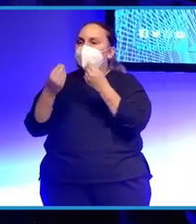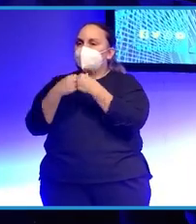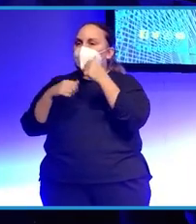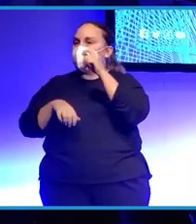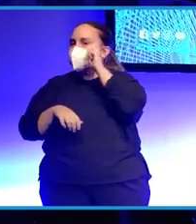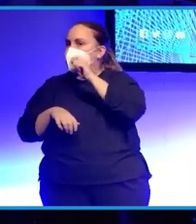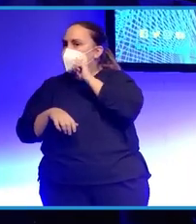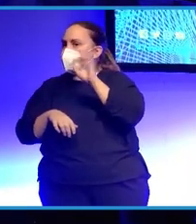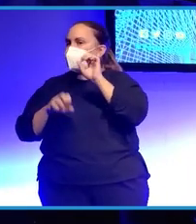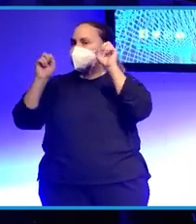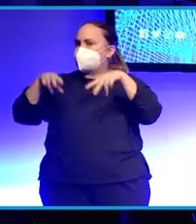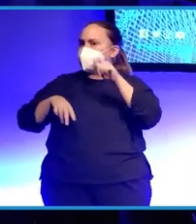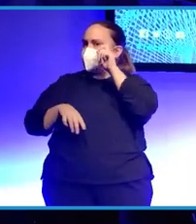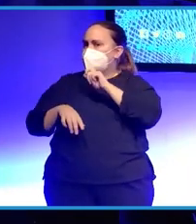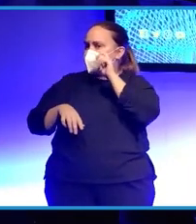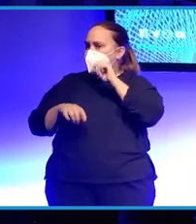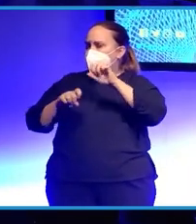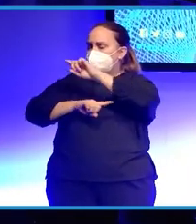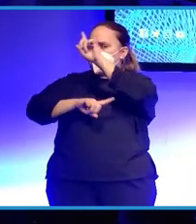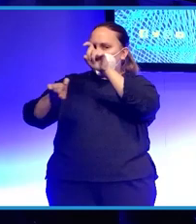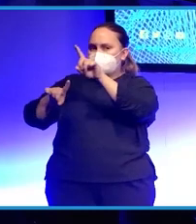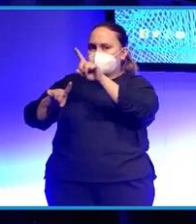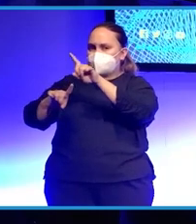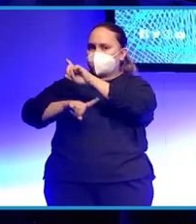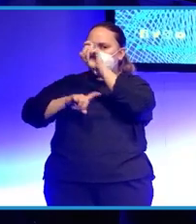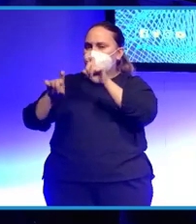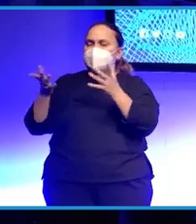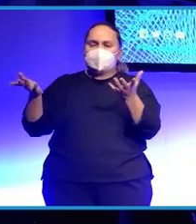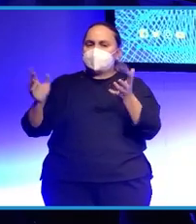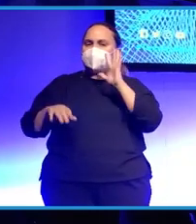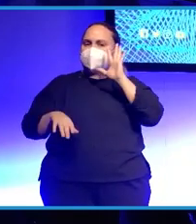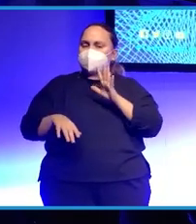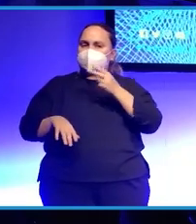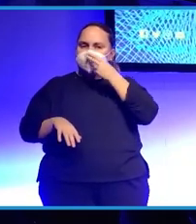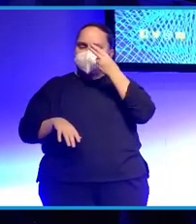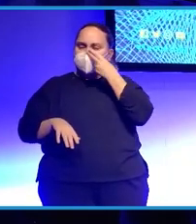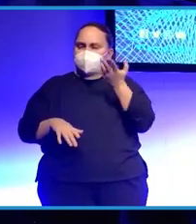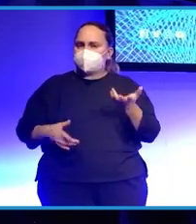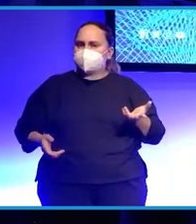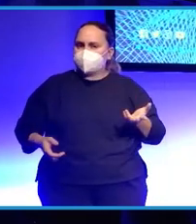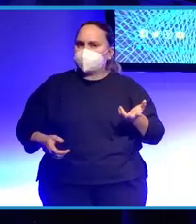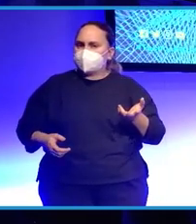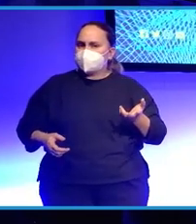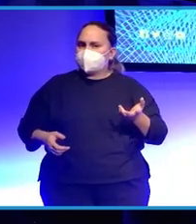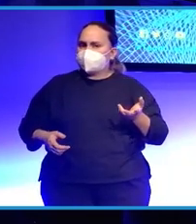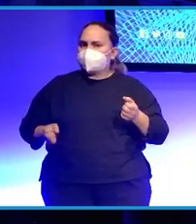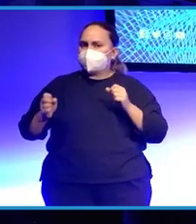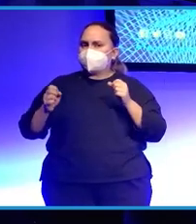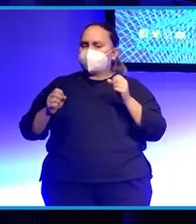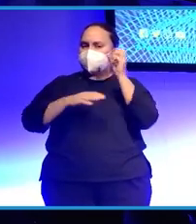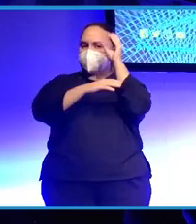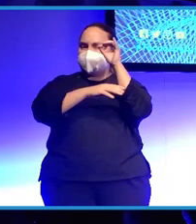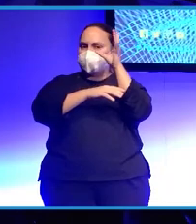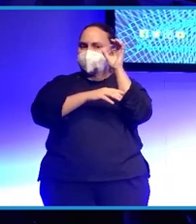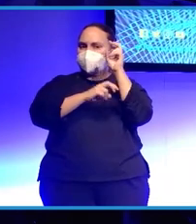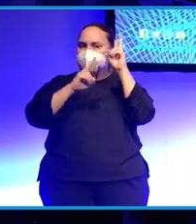Te lo digo por las preguntas off topic, que te suelen hacer que... Que me parece muy interesante cuando te las hacen en... No sé, por ejemplo, en las intervenciones que tienes en